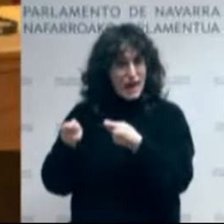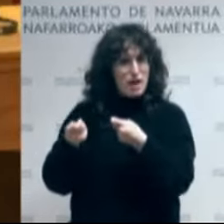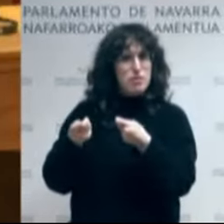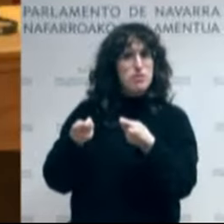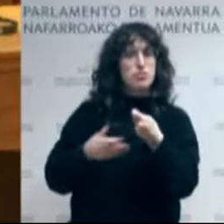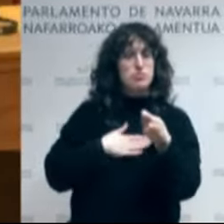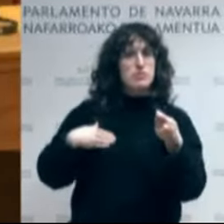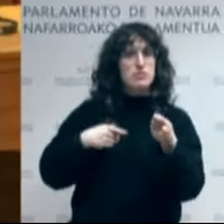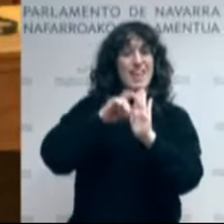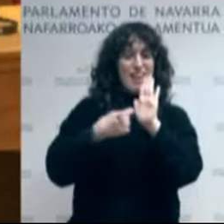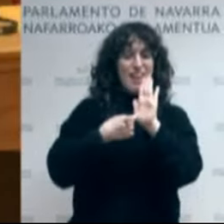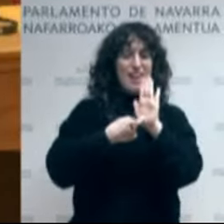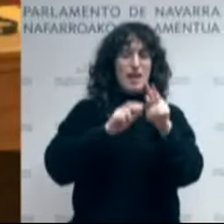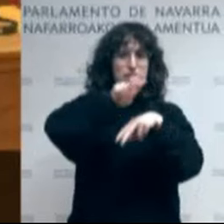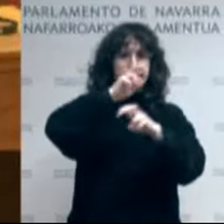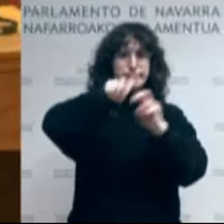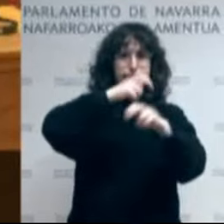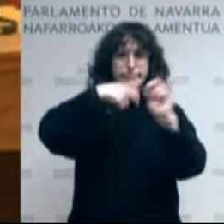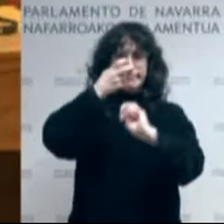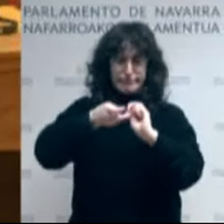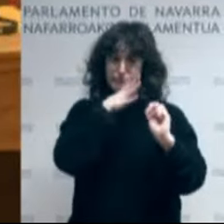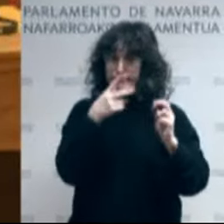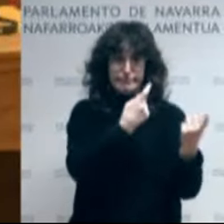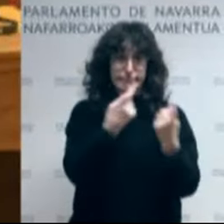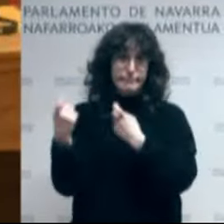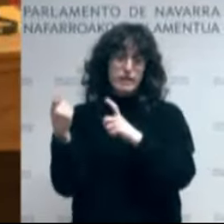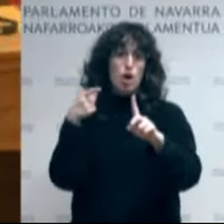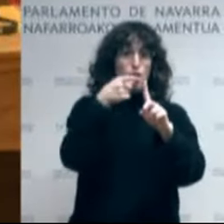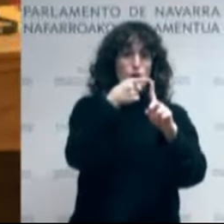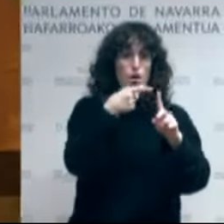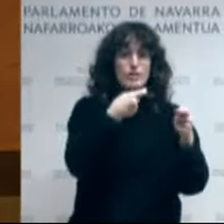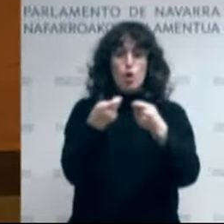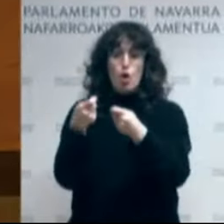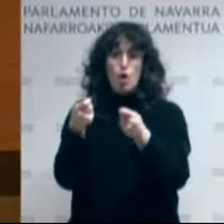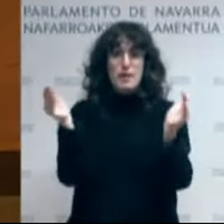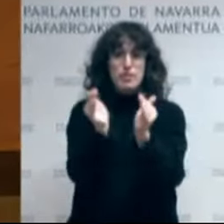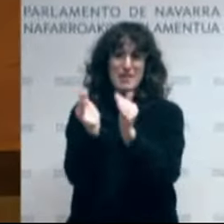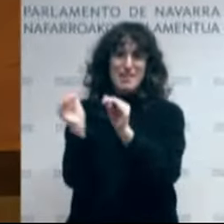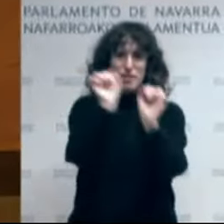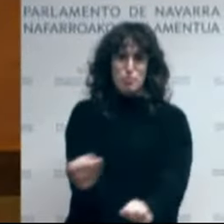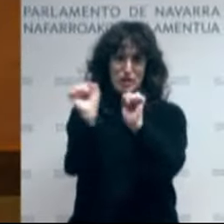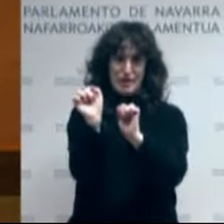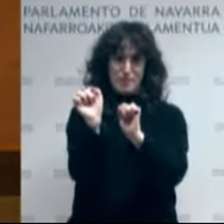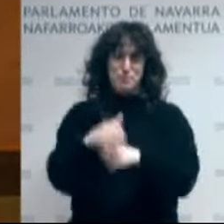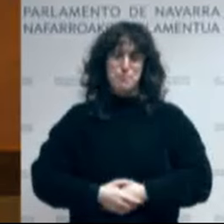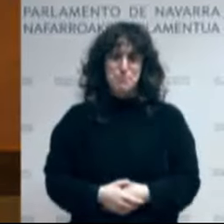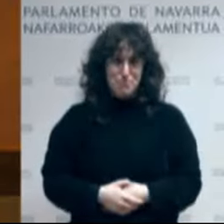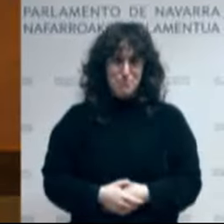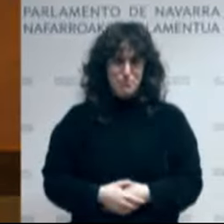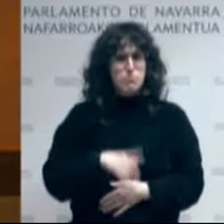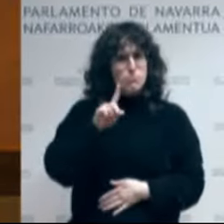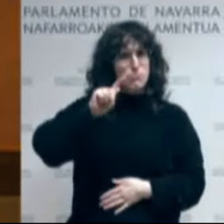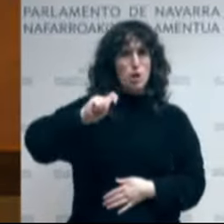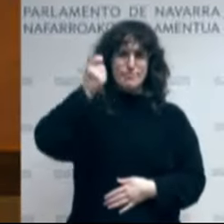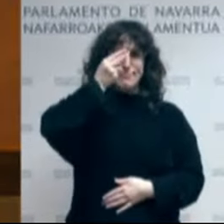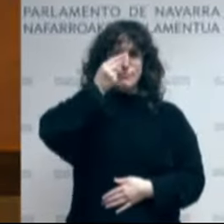legales necesarias encaminadas a la protección del pequeño comercio. También hemos conseguido un